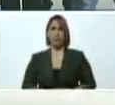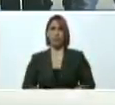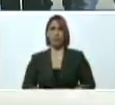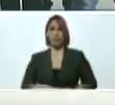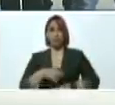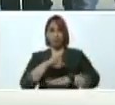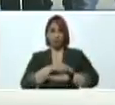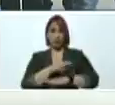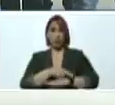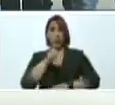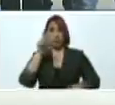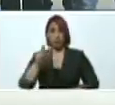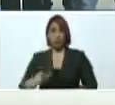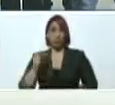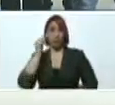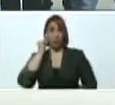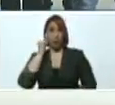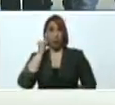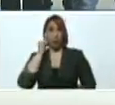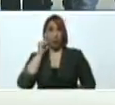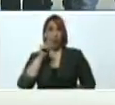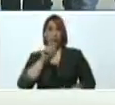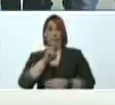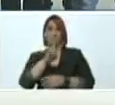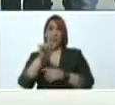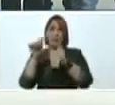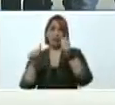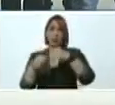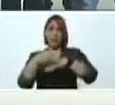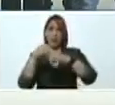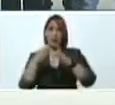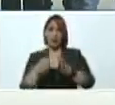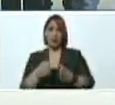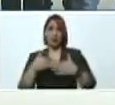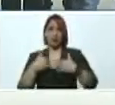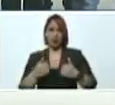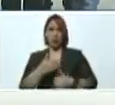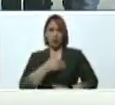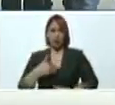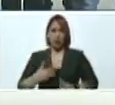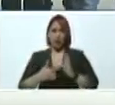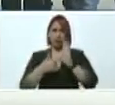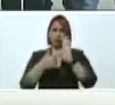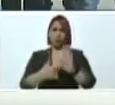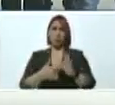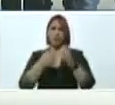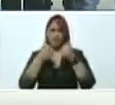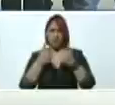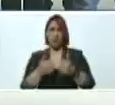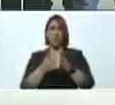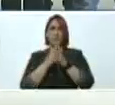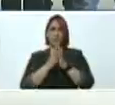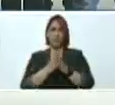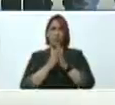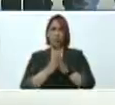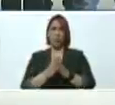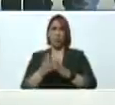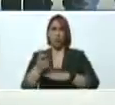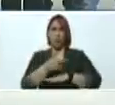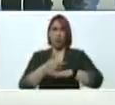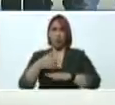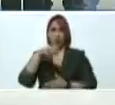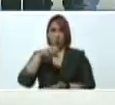doctora Odilia Gómez viceministra de salud yo quiero que nos muestren bien doctor Héctor Rodríguez gobernador